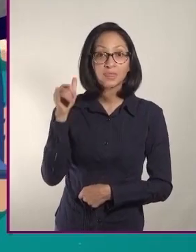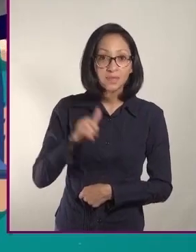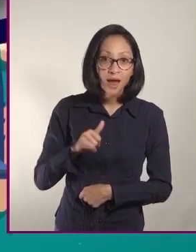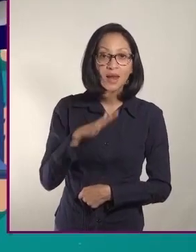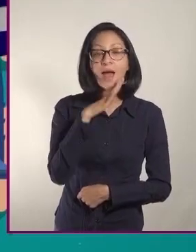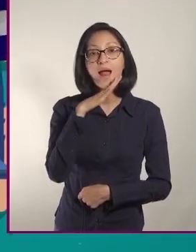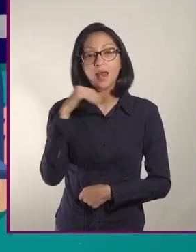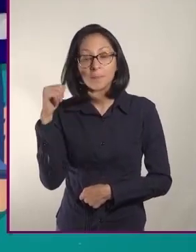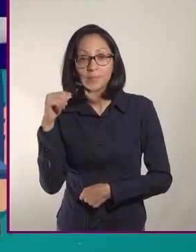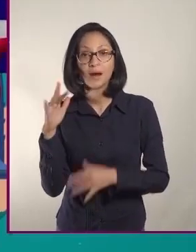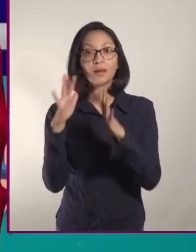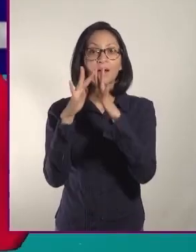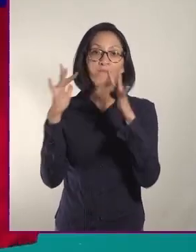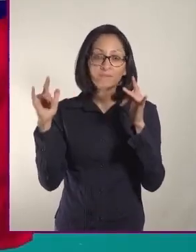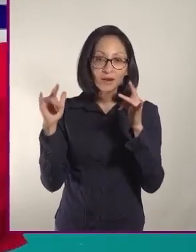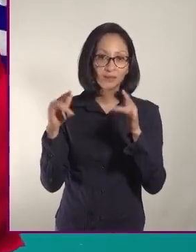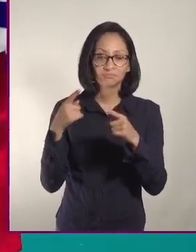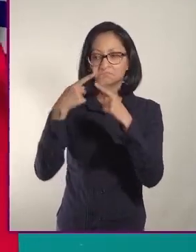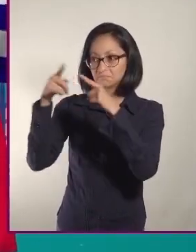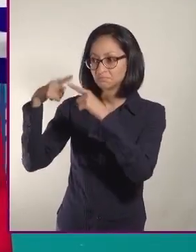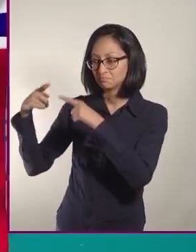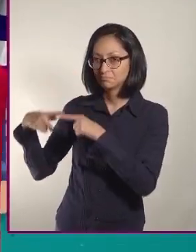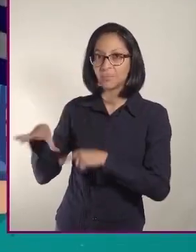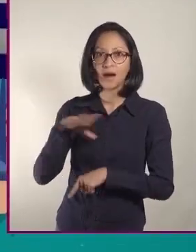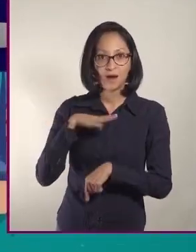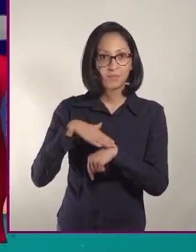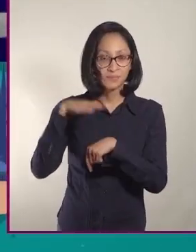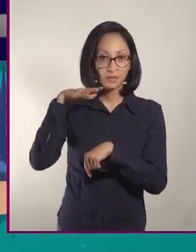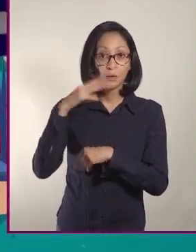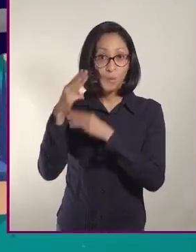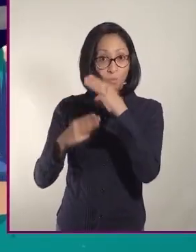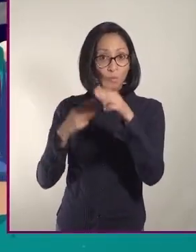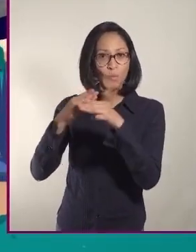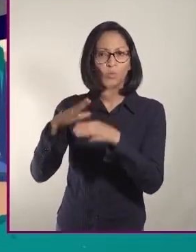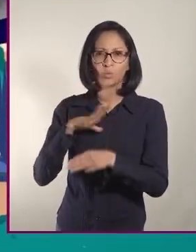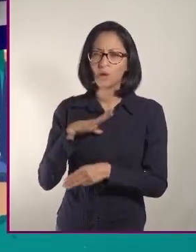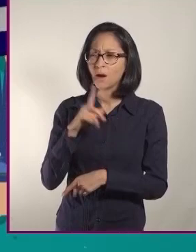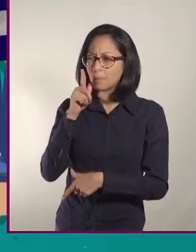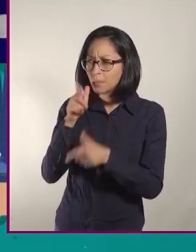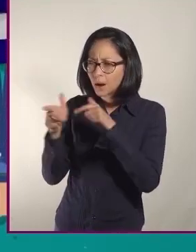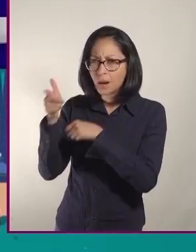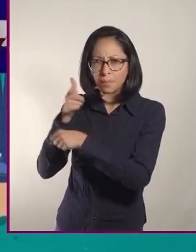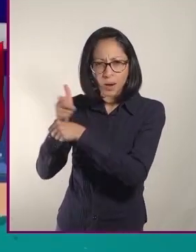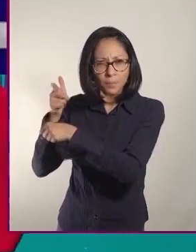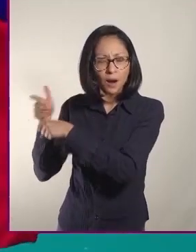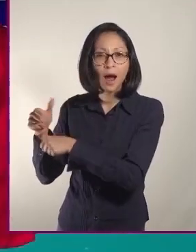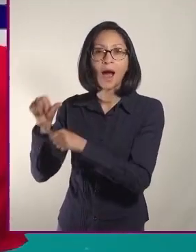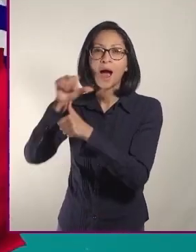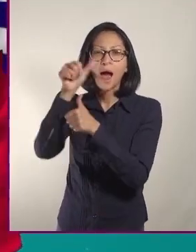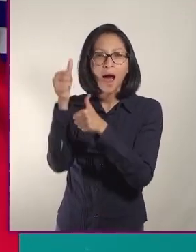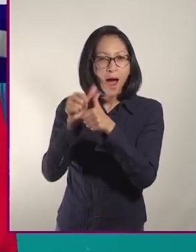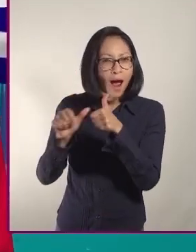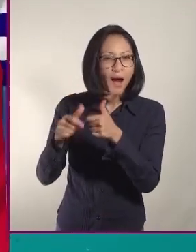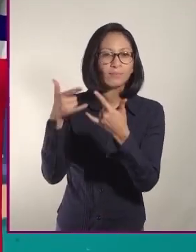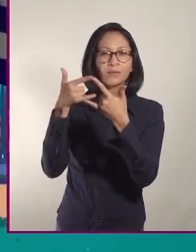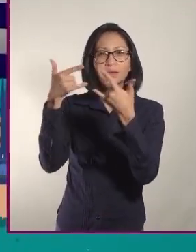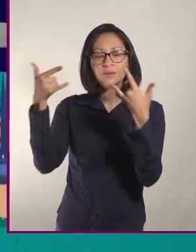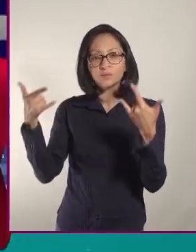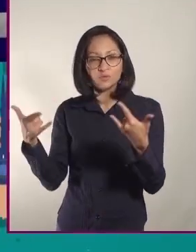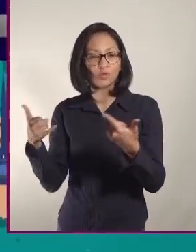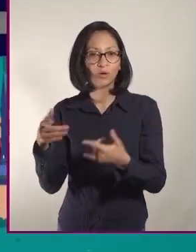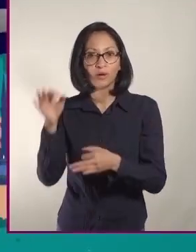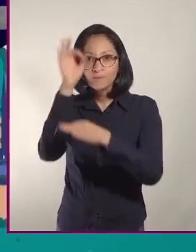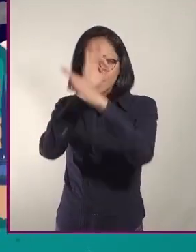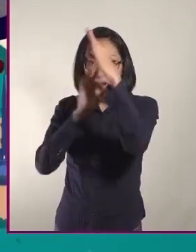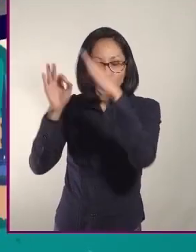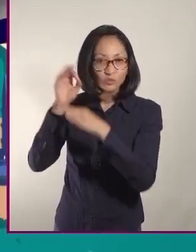Francia, entre otros. El mundo se ha enriquecido con su arte, historia, arquitectura, filosofía y también